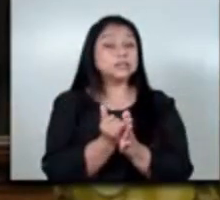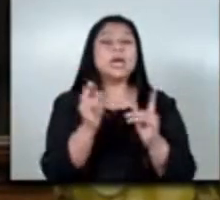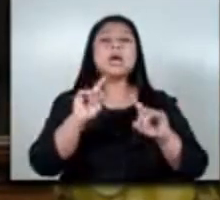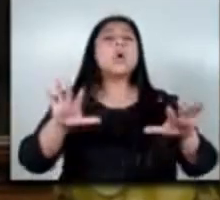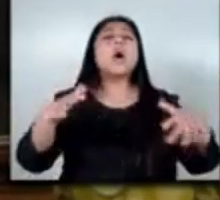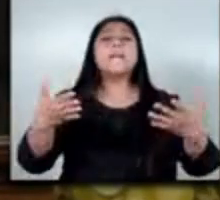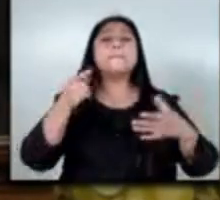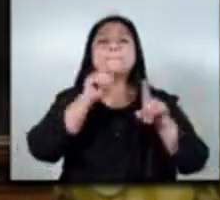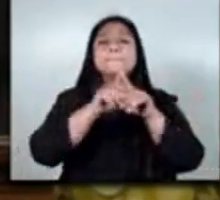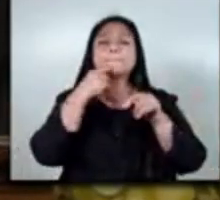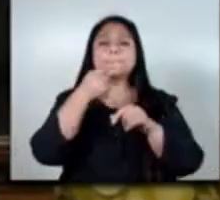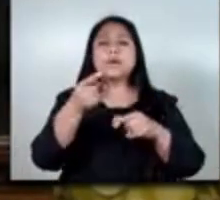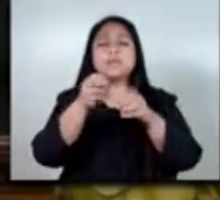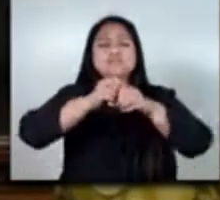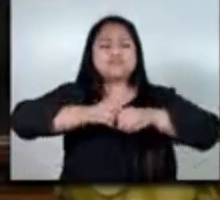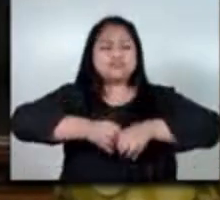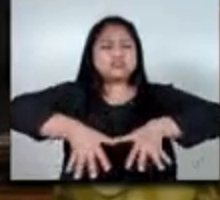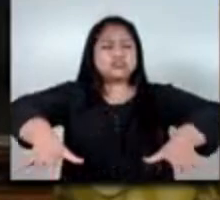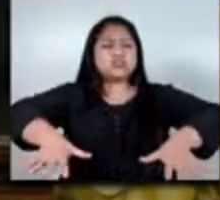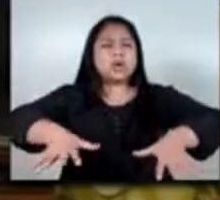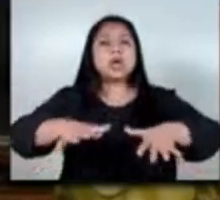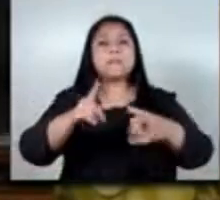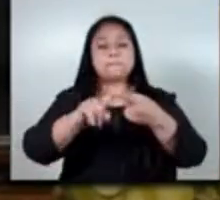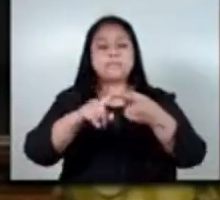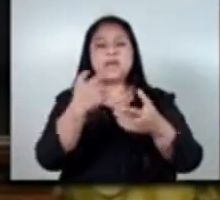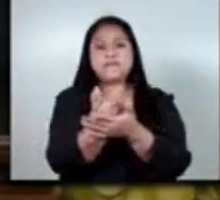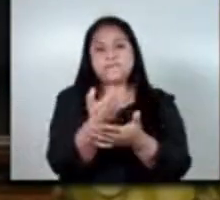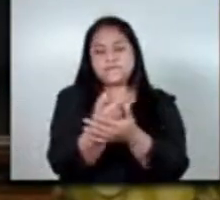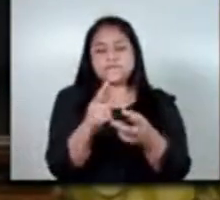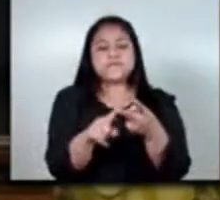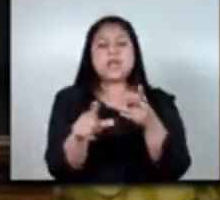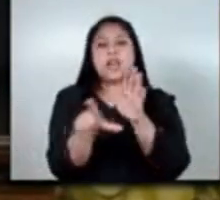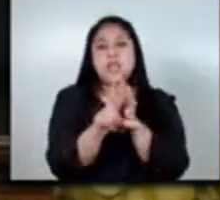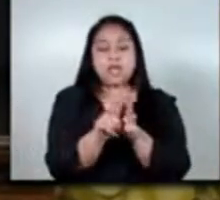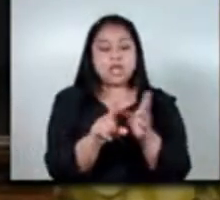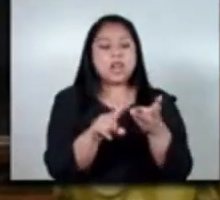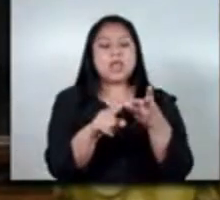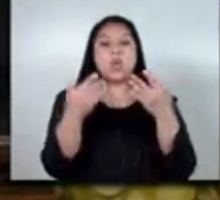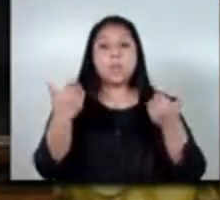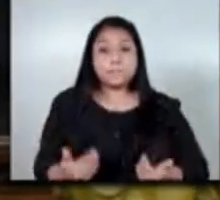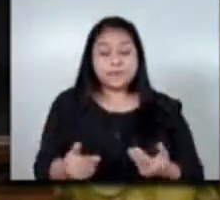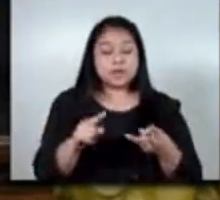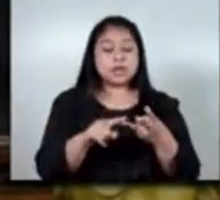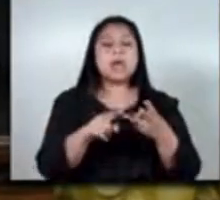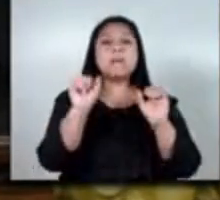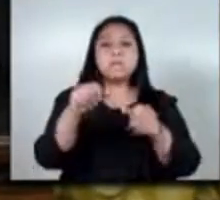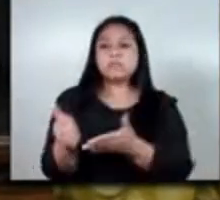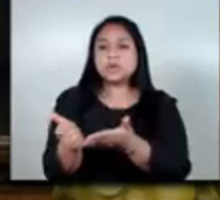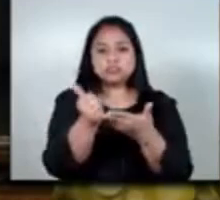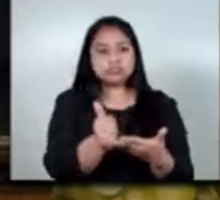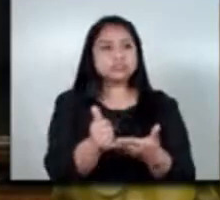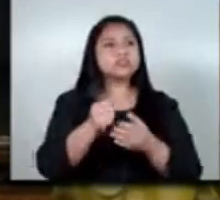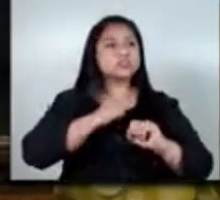creando toda la infraestructura financiera legal humana que permita entonces